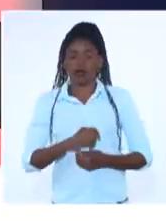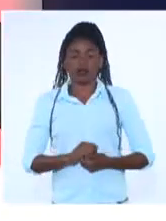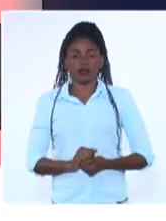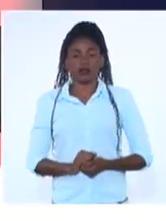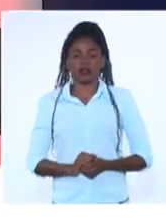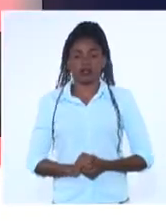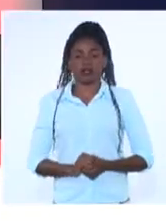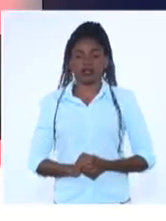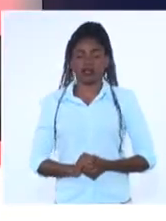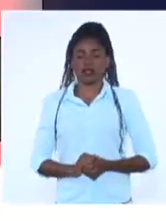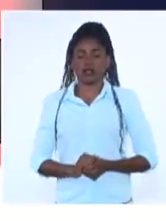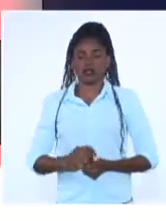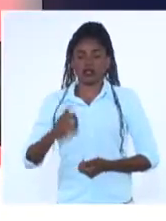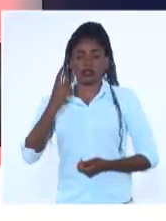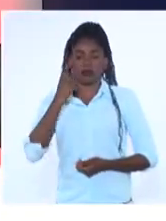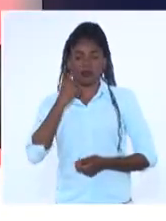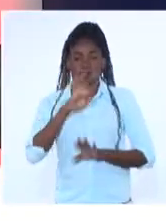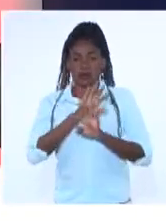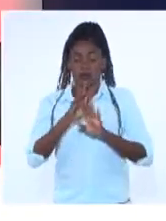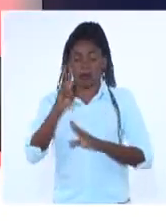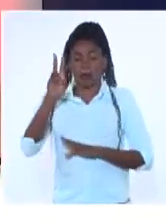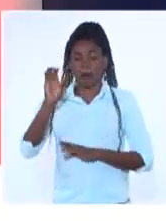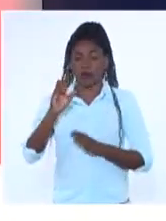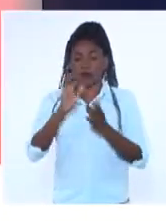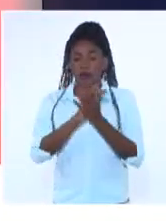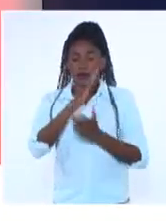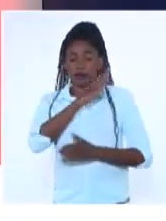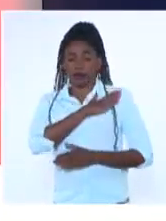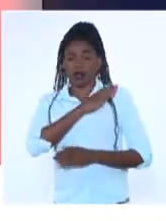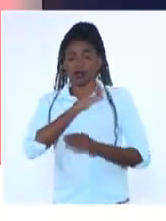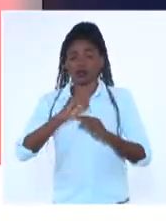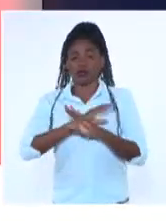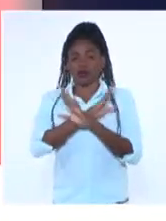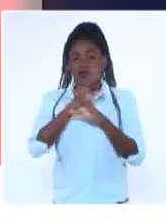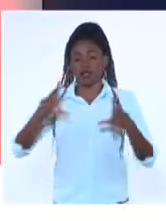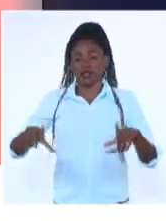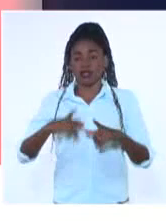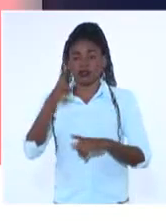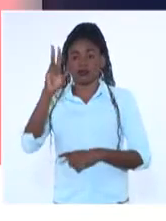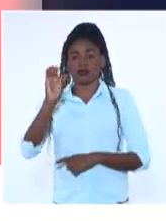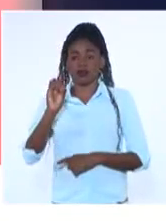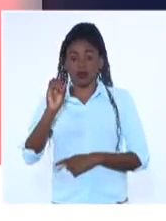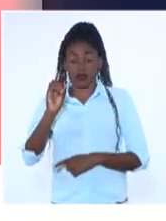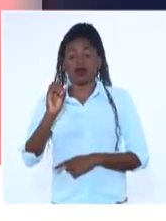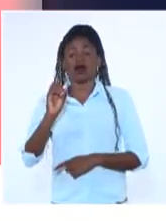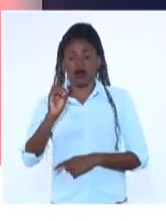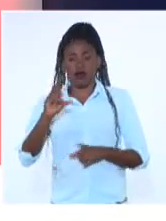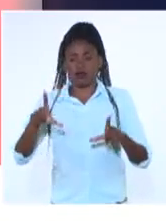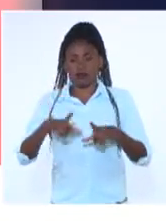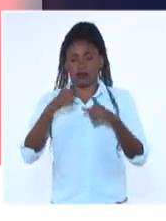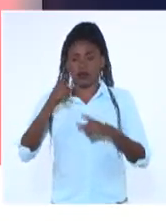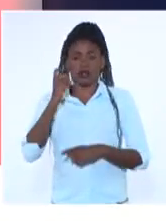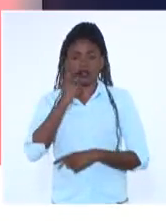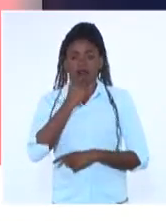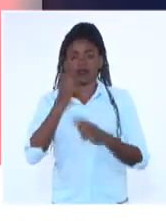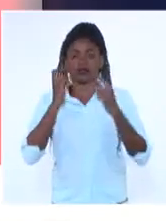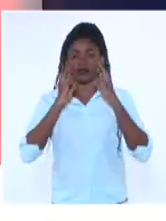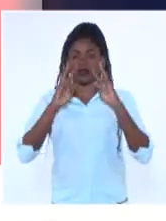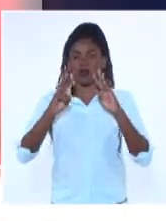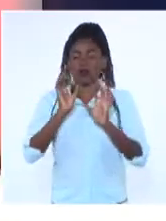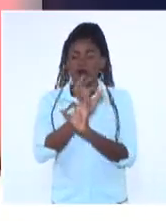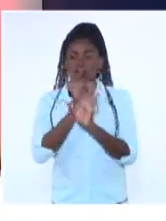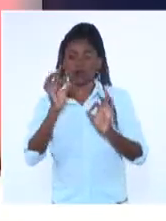Y lo veíamos, cada 20 de marzo se celebra el Día Mundial de la Salud Bucal con el propósito de reconocer los beneficios de una boca sana, crear